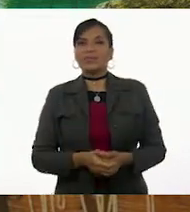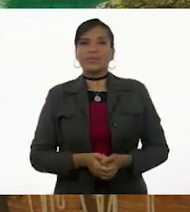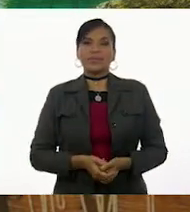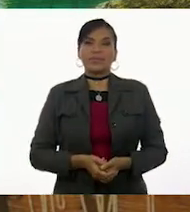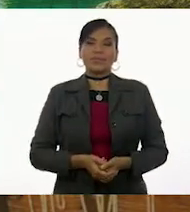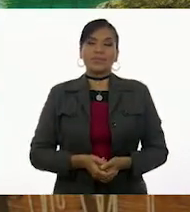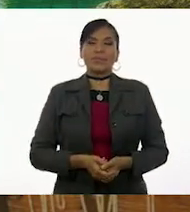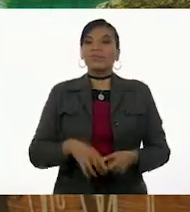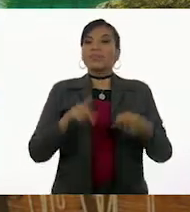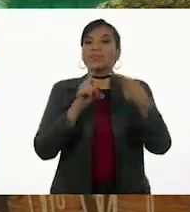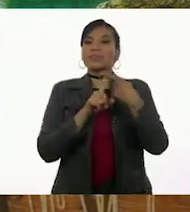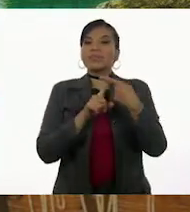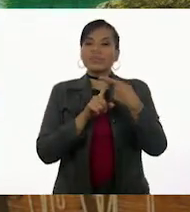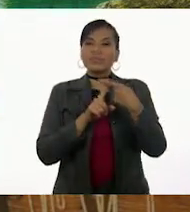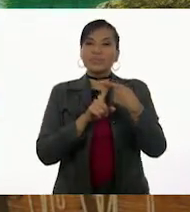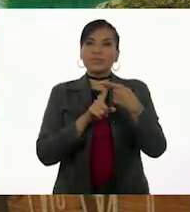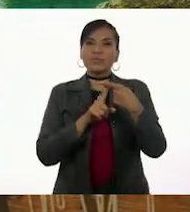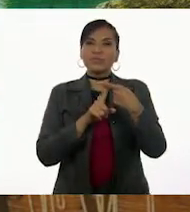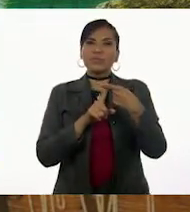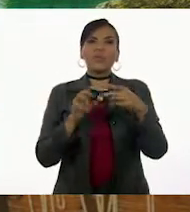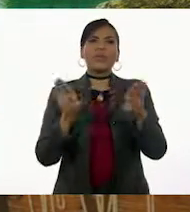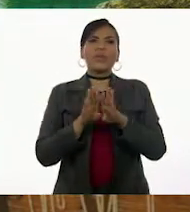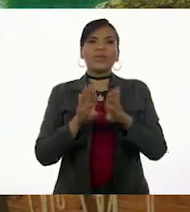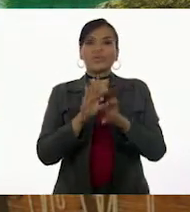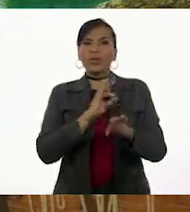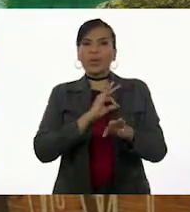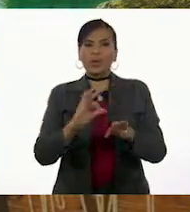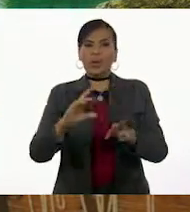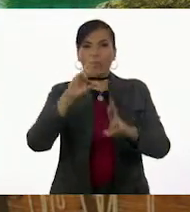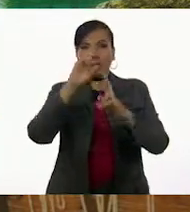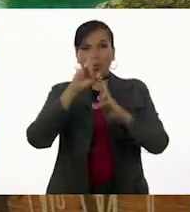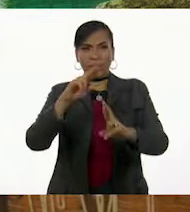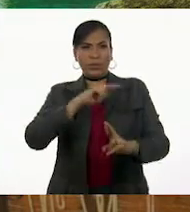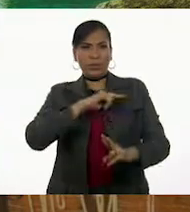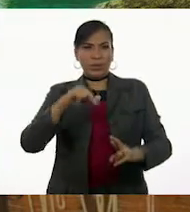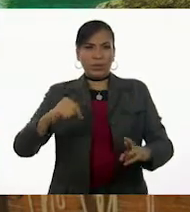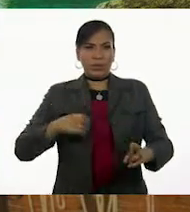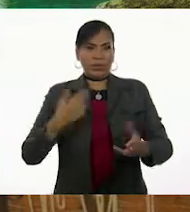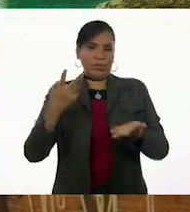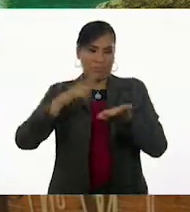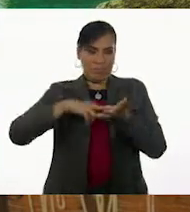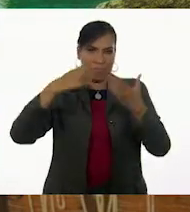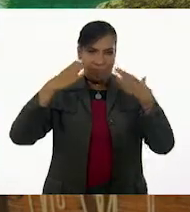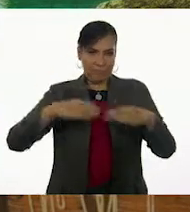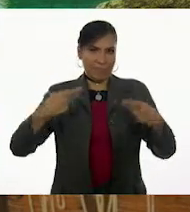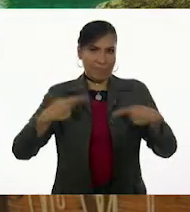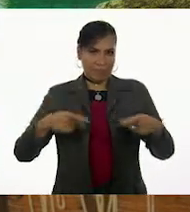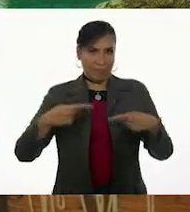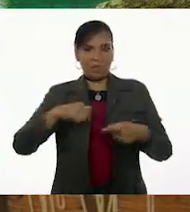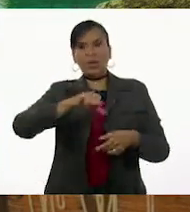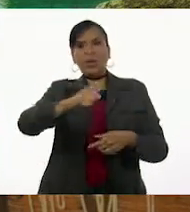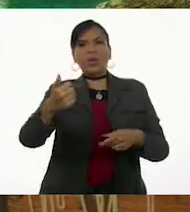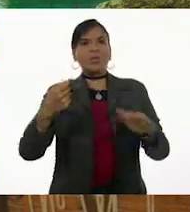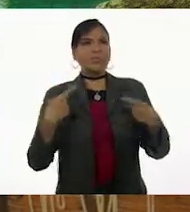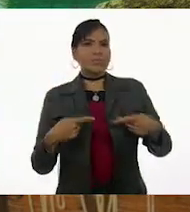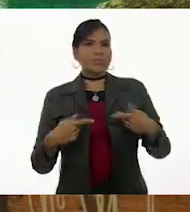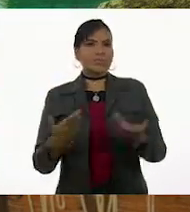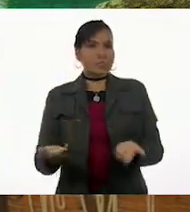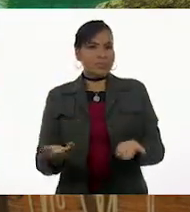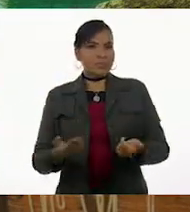La primera es, ¿cómo podemos respetar nuestra dignidad y la de los demás?